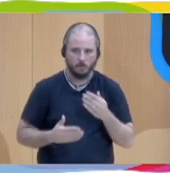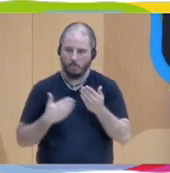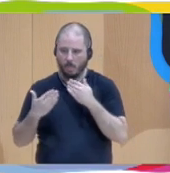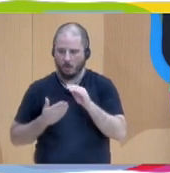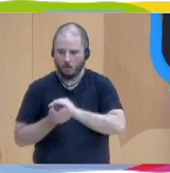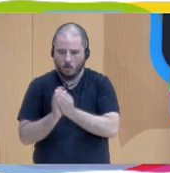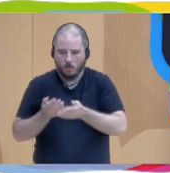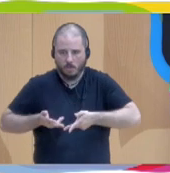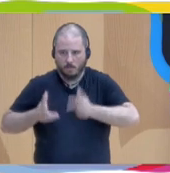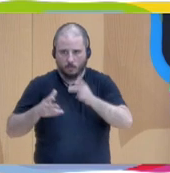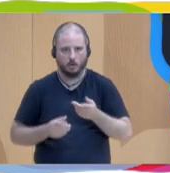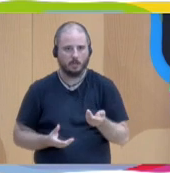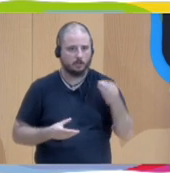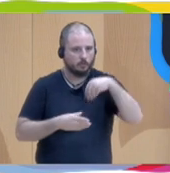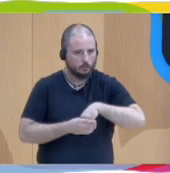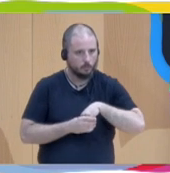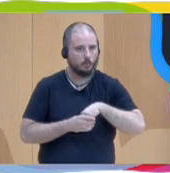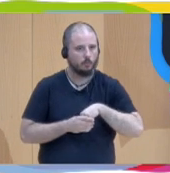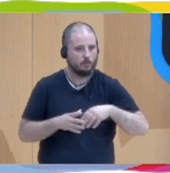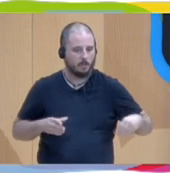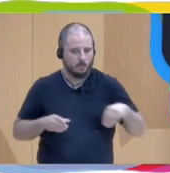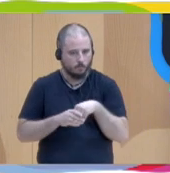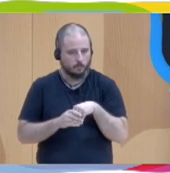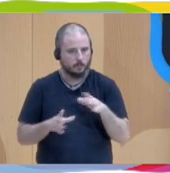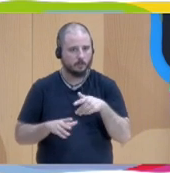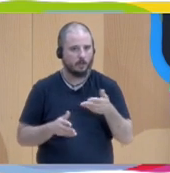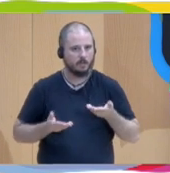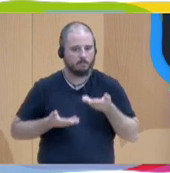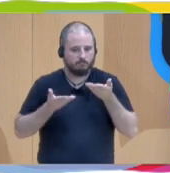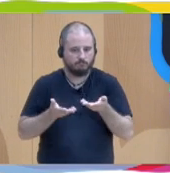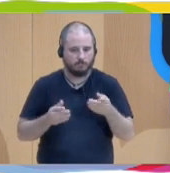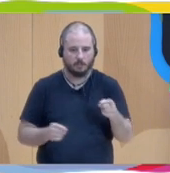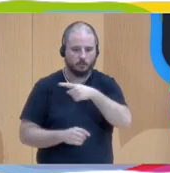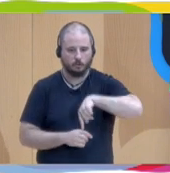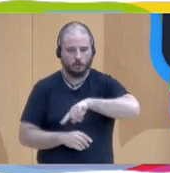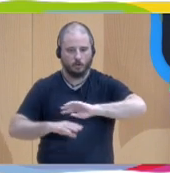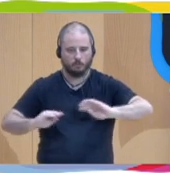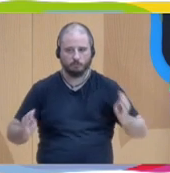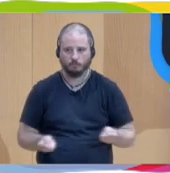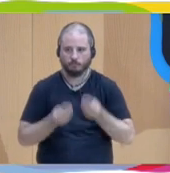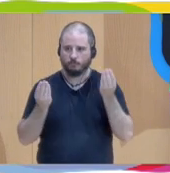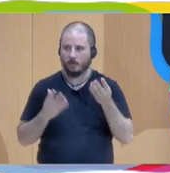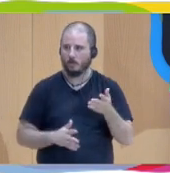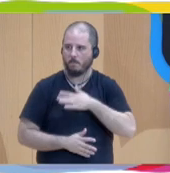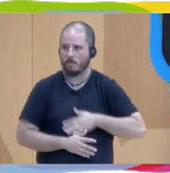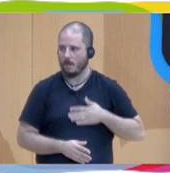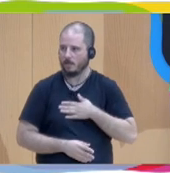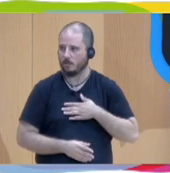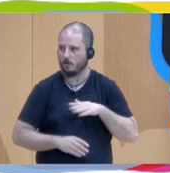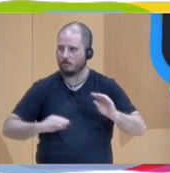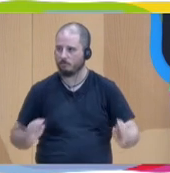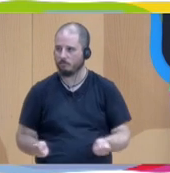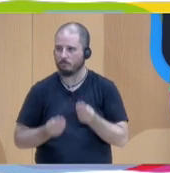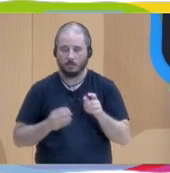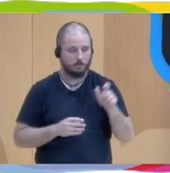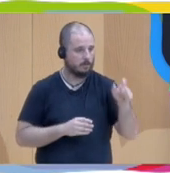incluido, y que favorece el bienestar de todo, de las personas, pero sobre todo de